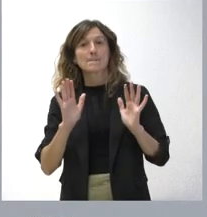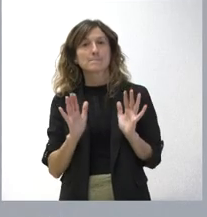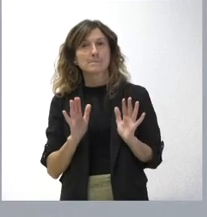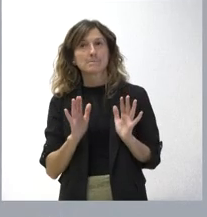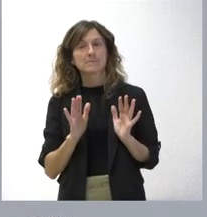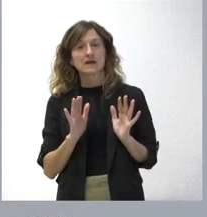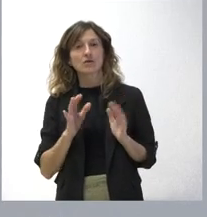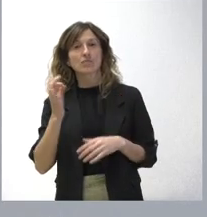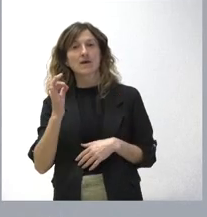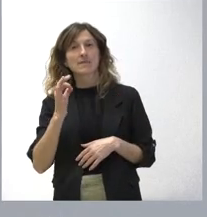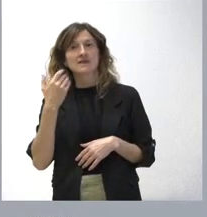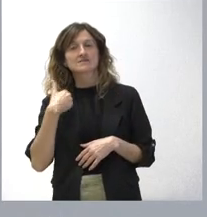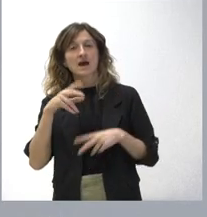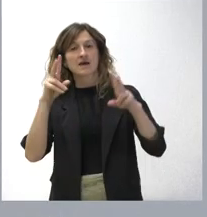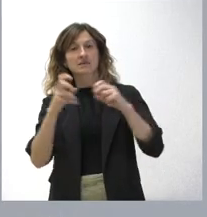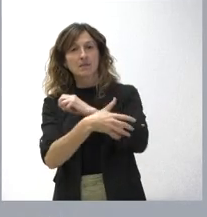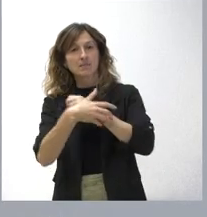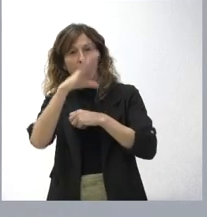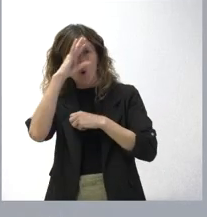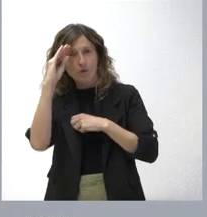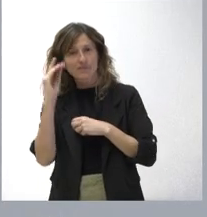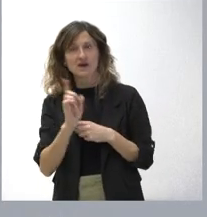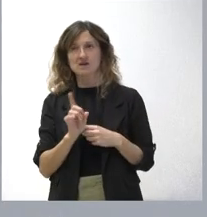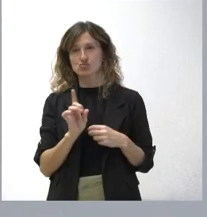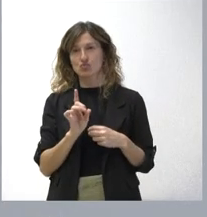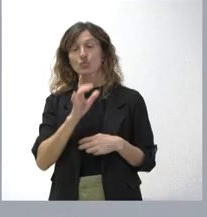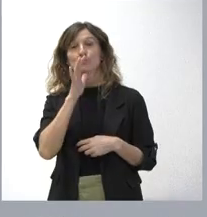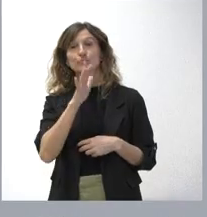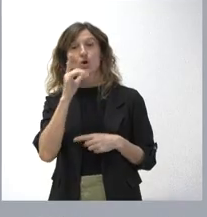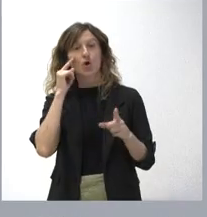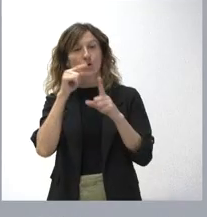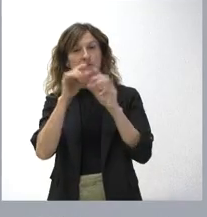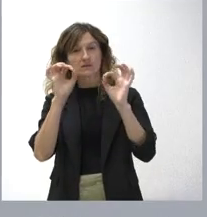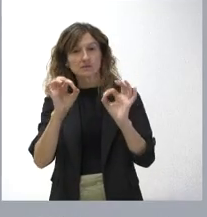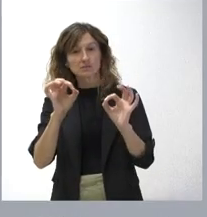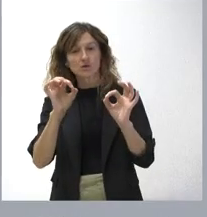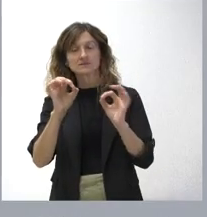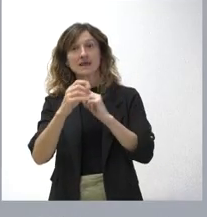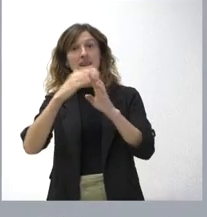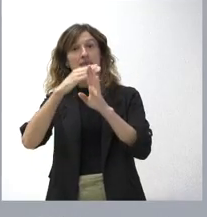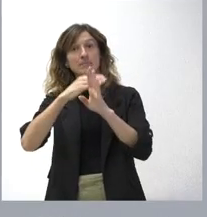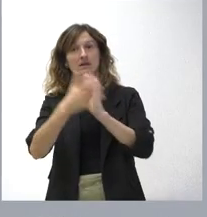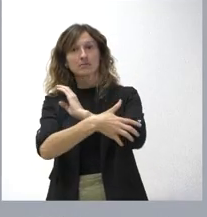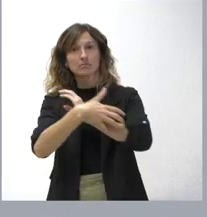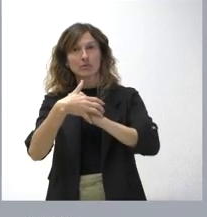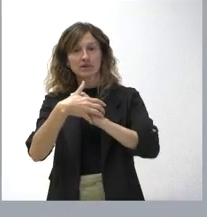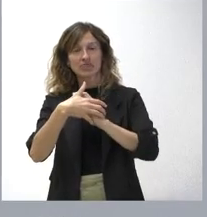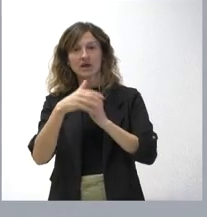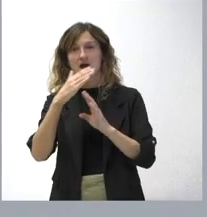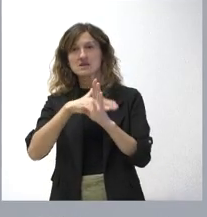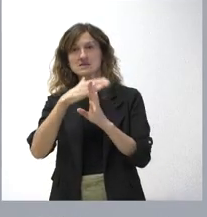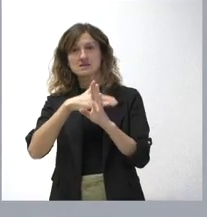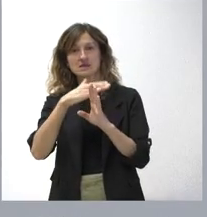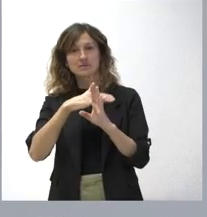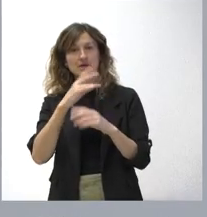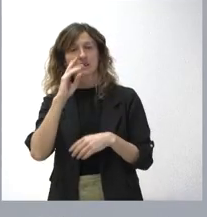hacer olvidar de un hecho objetivo, que es que el nivel que tenemos de pobreza es un nivel que, a nuestro